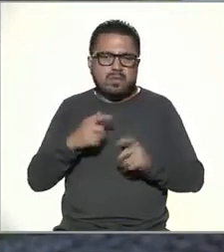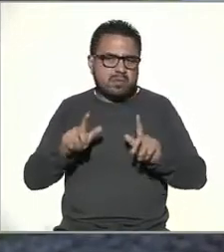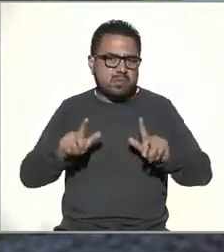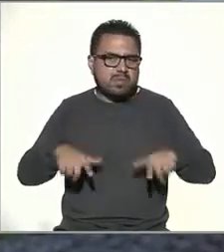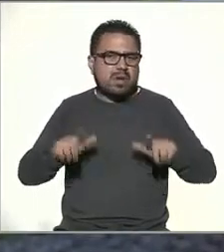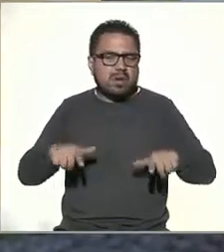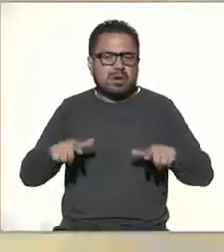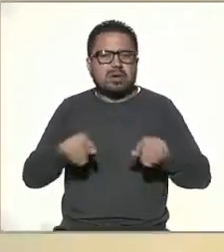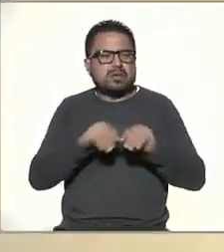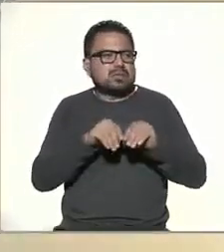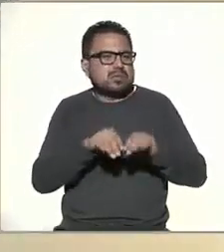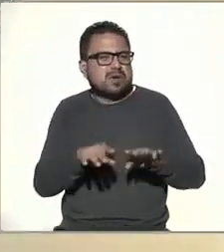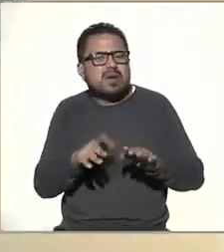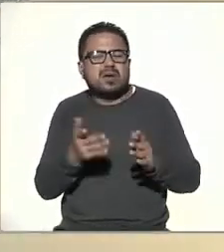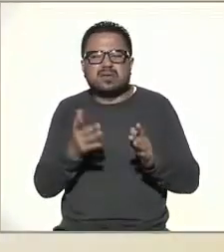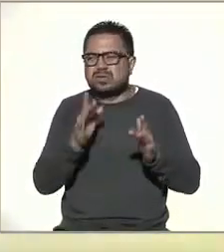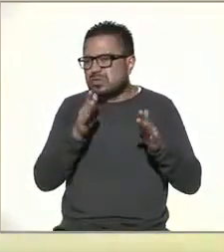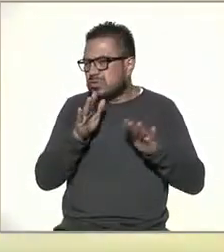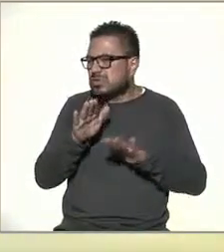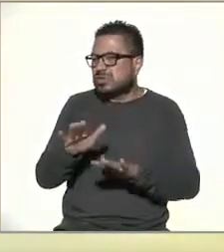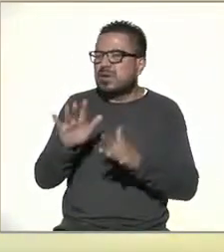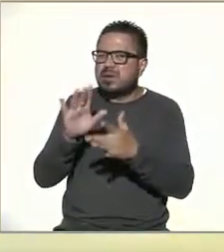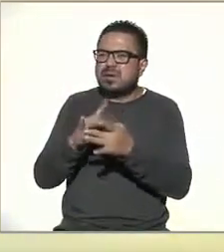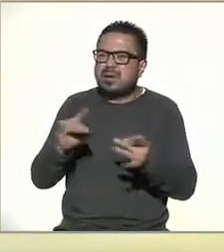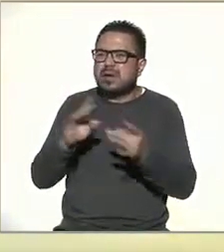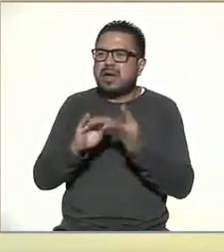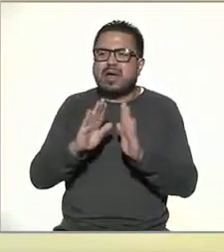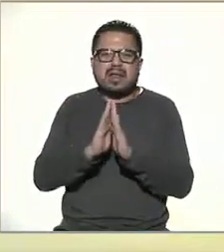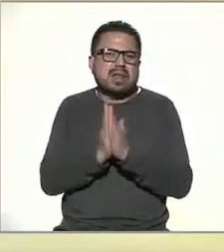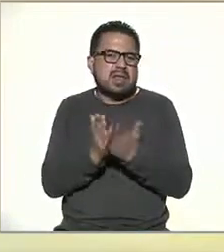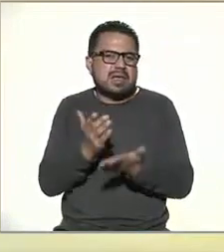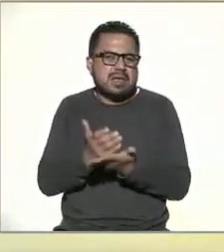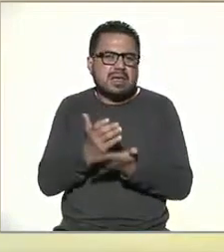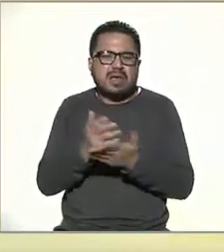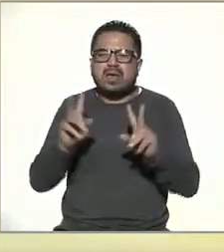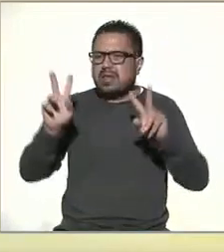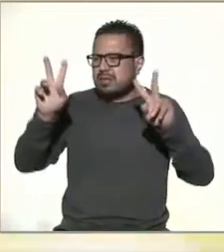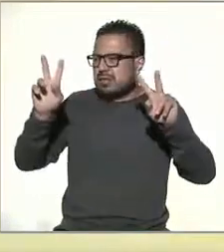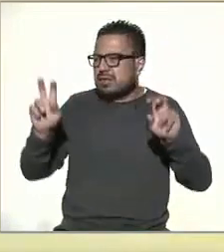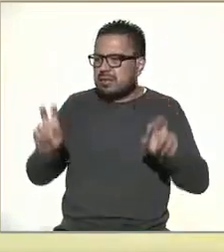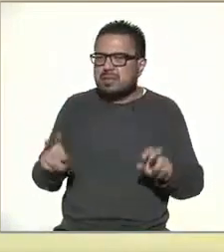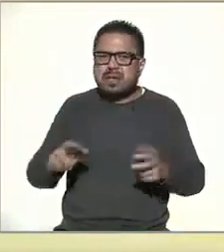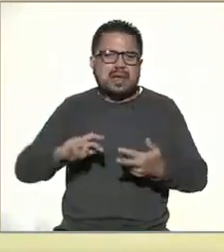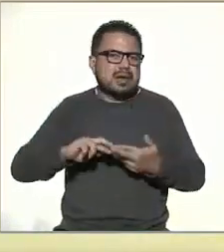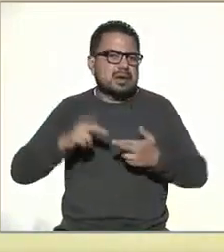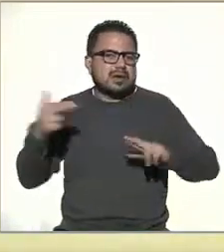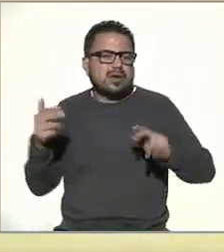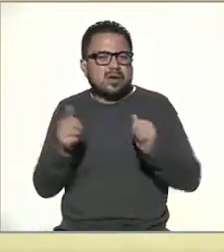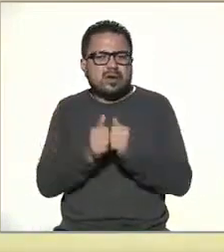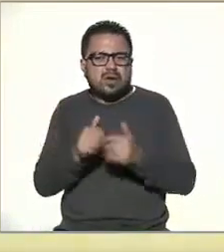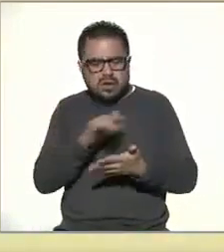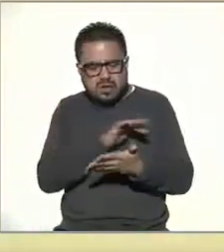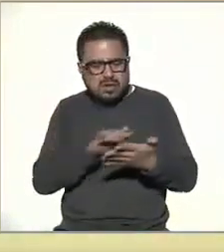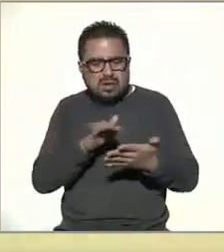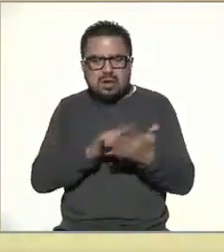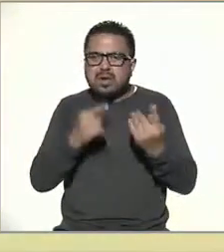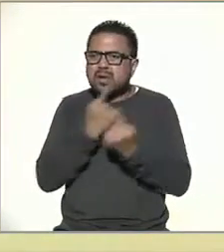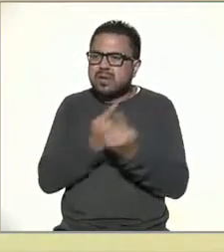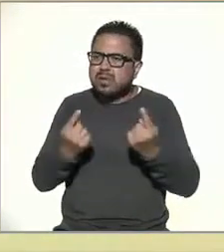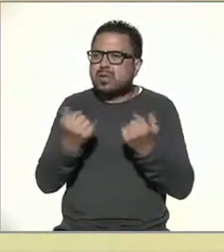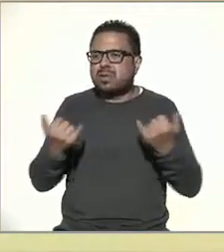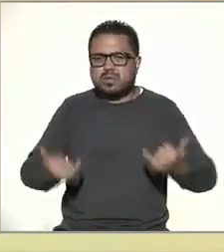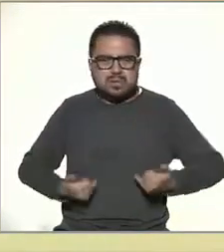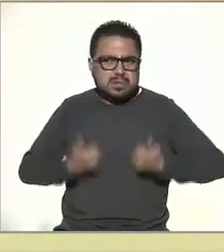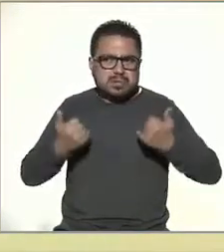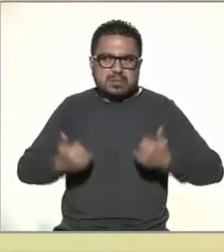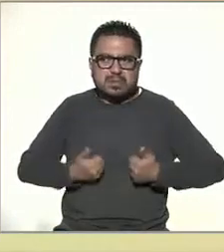publico reseñas, hablo sobre algunos libros o algunos temas relacionados con la literatura infantil y juvenil